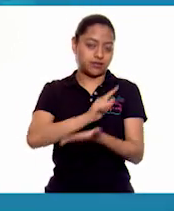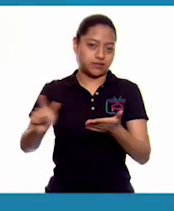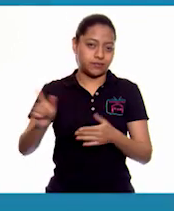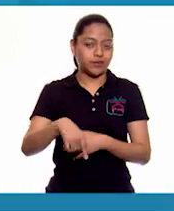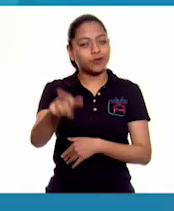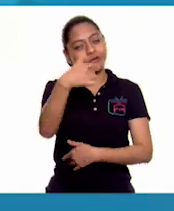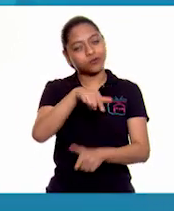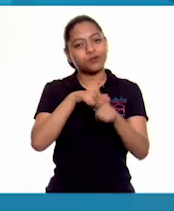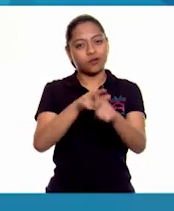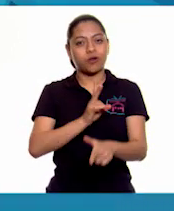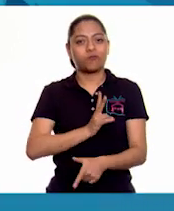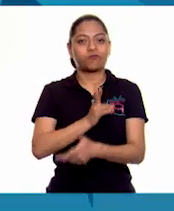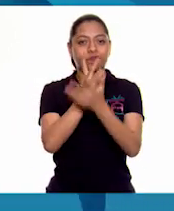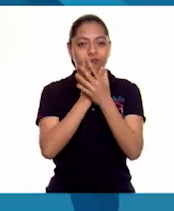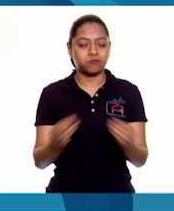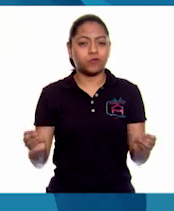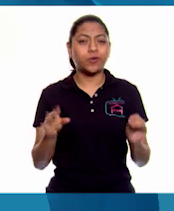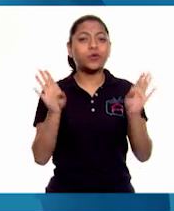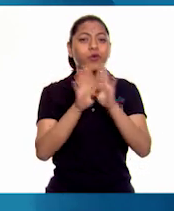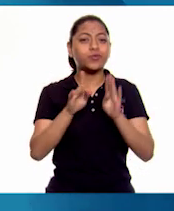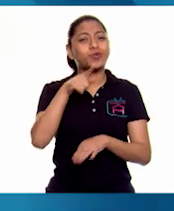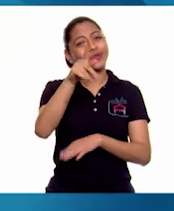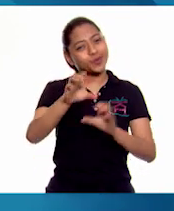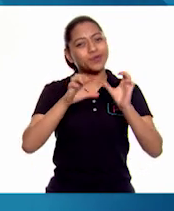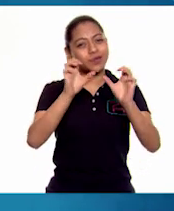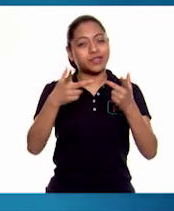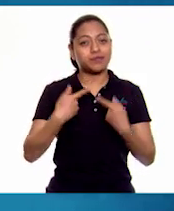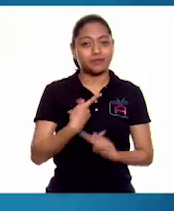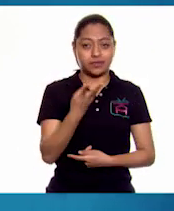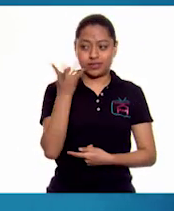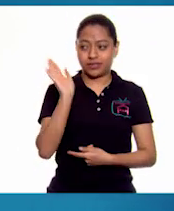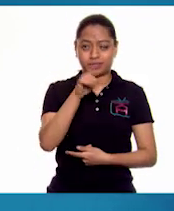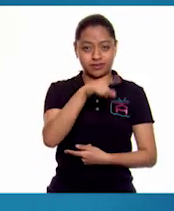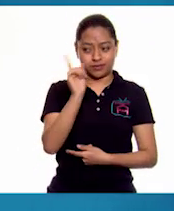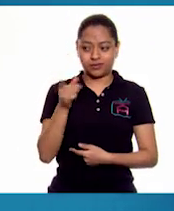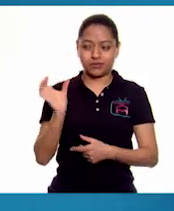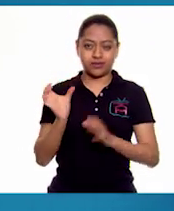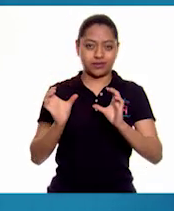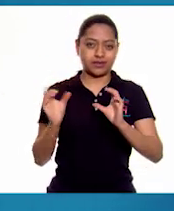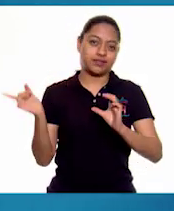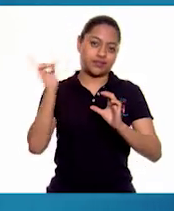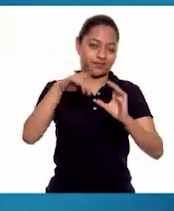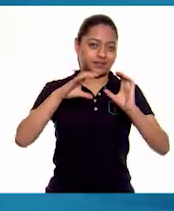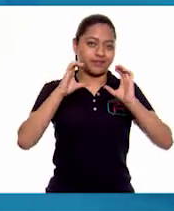Sigamos luchando juntos contra este virus cuidándonos los unos a los otros.